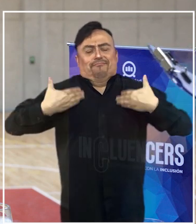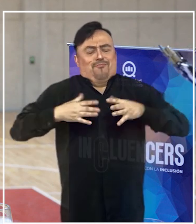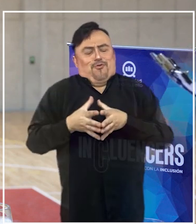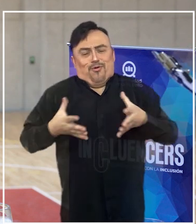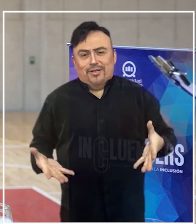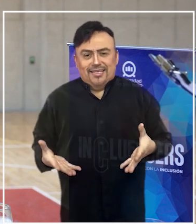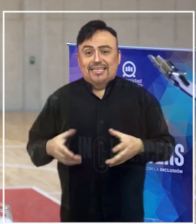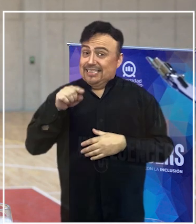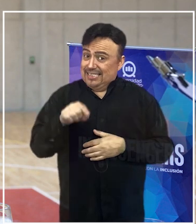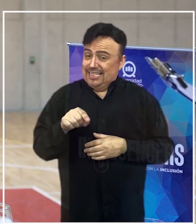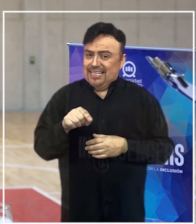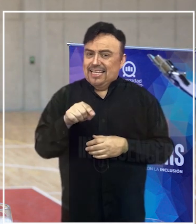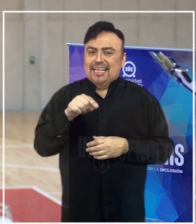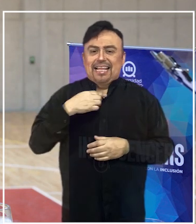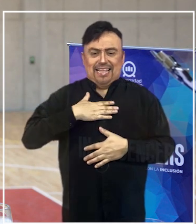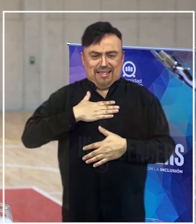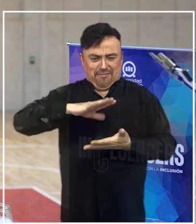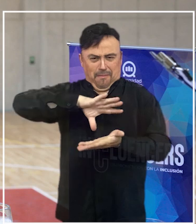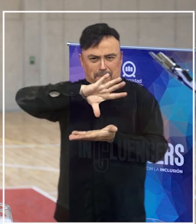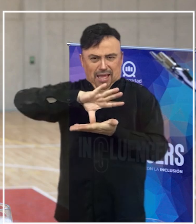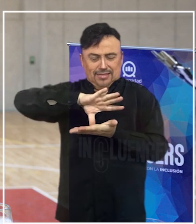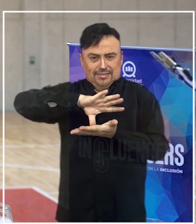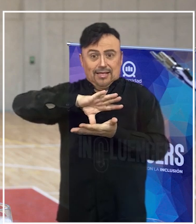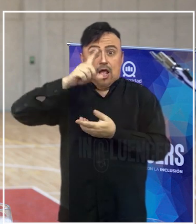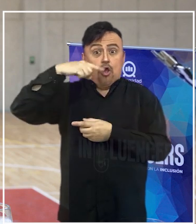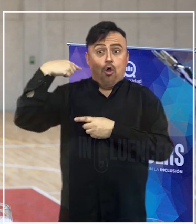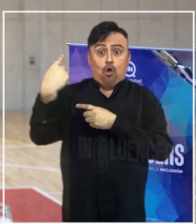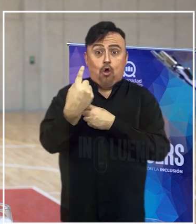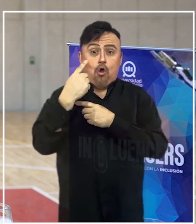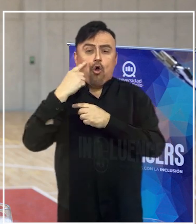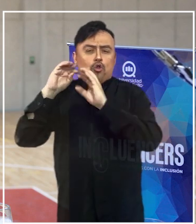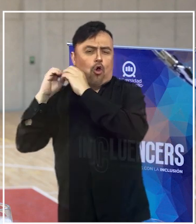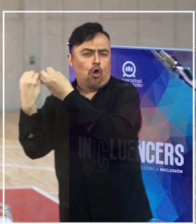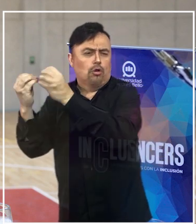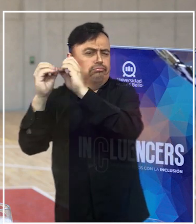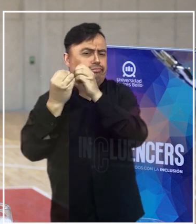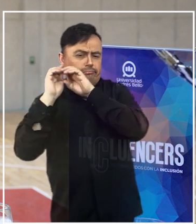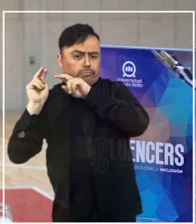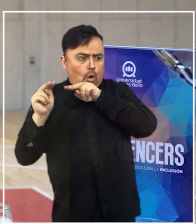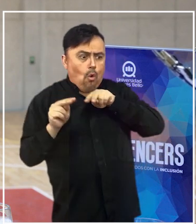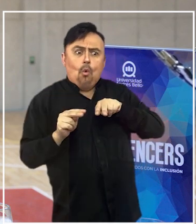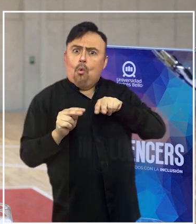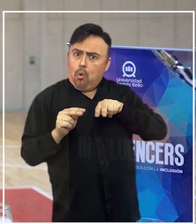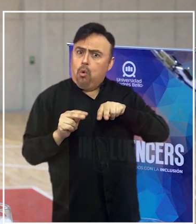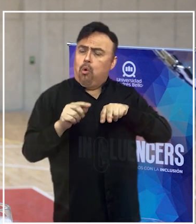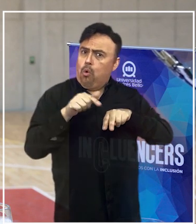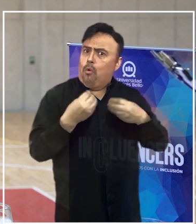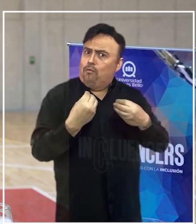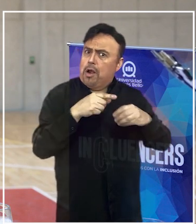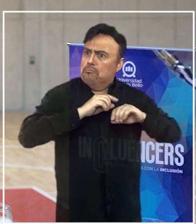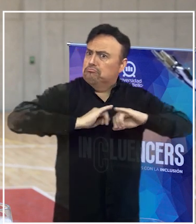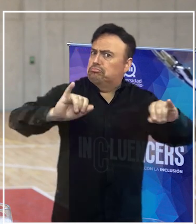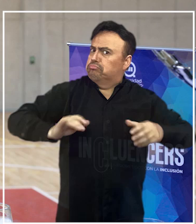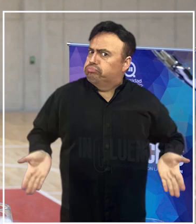Y el que efectivamente en nuestro país sea visto por otras organizaciones como un buen promotor